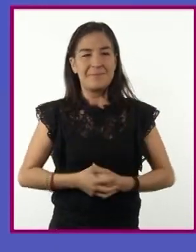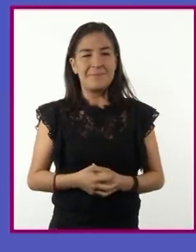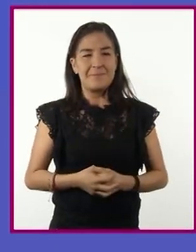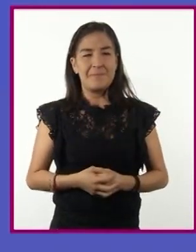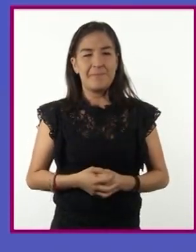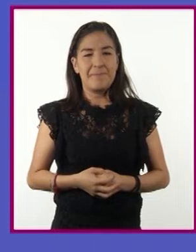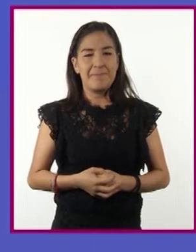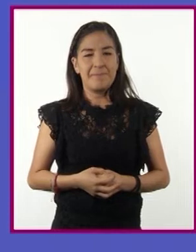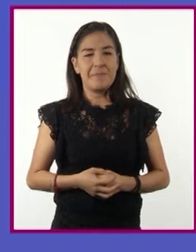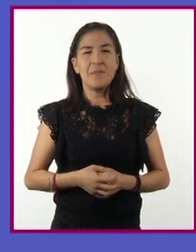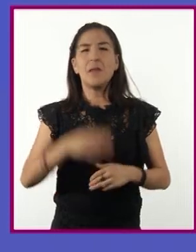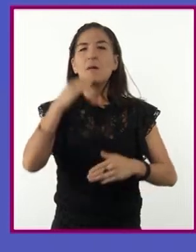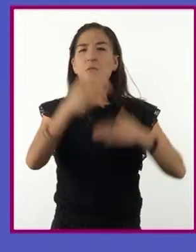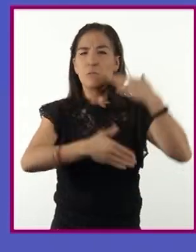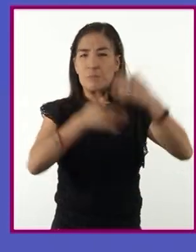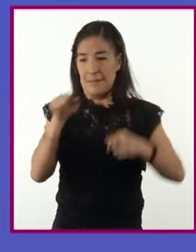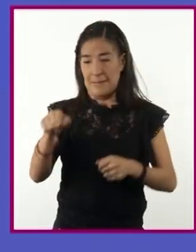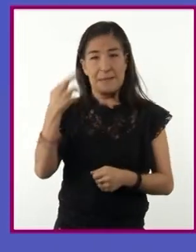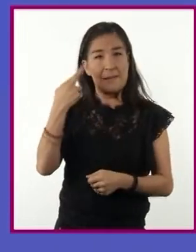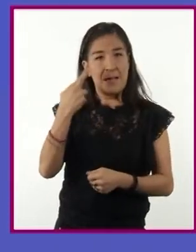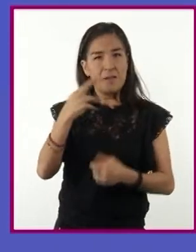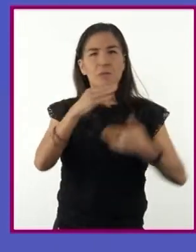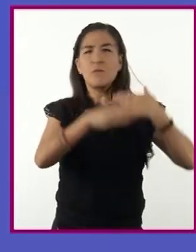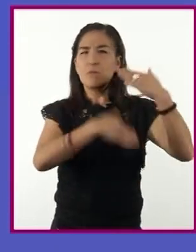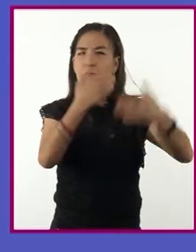¿Se ha ido actualizando la radio?